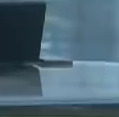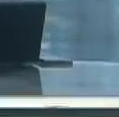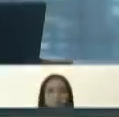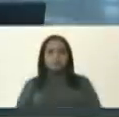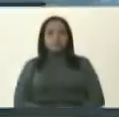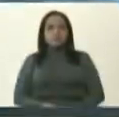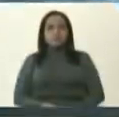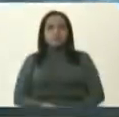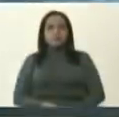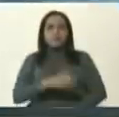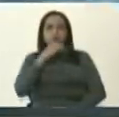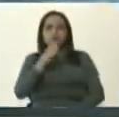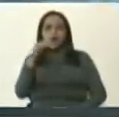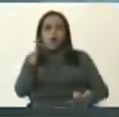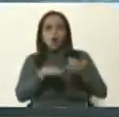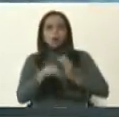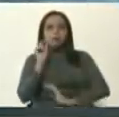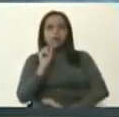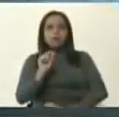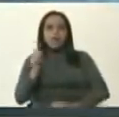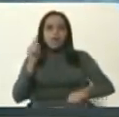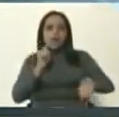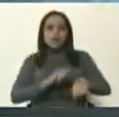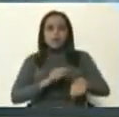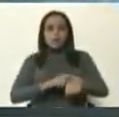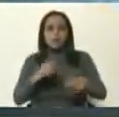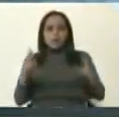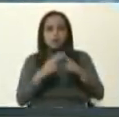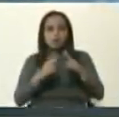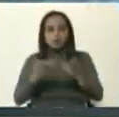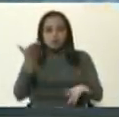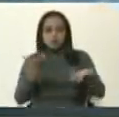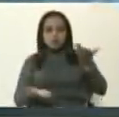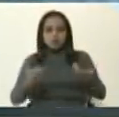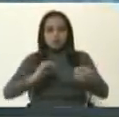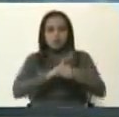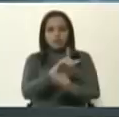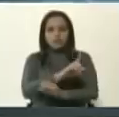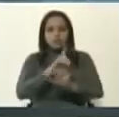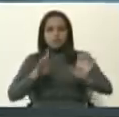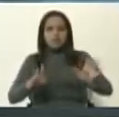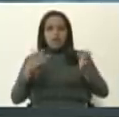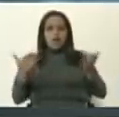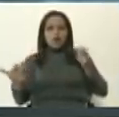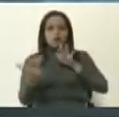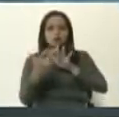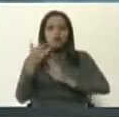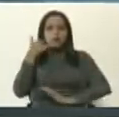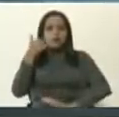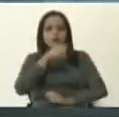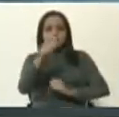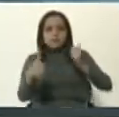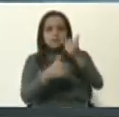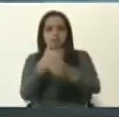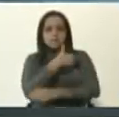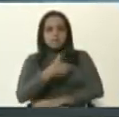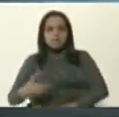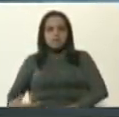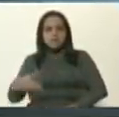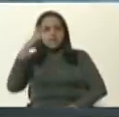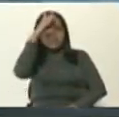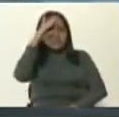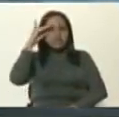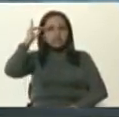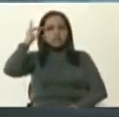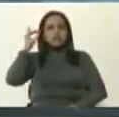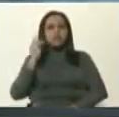Bueno, información de último minuto. A esta hora vamos a conocer el balance del COVID-19. Tenemos vía telefónica a la vicepresidenta ejecutiva de la República,